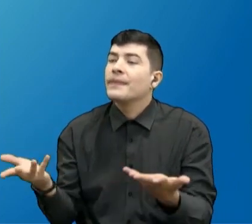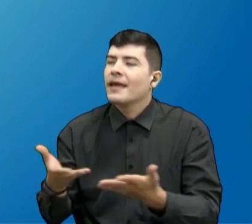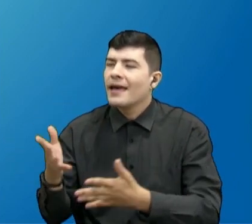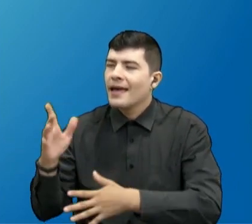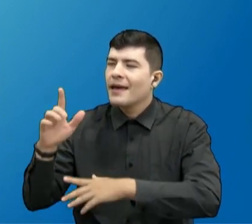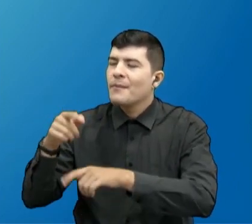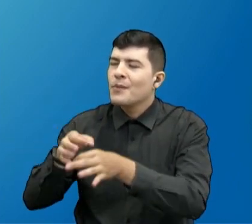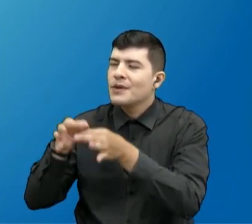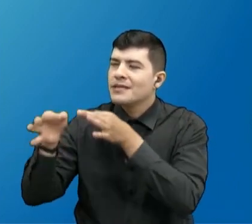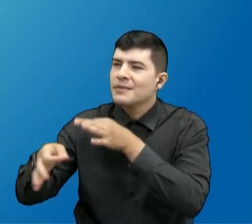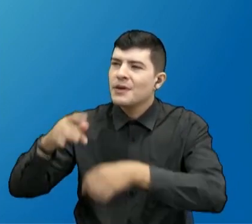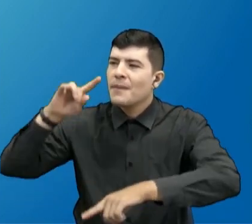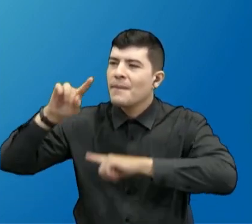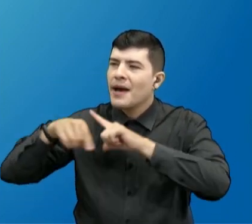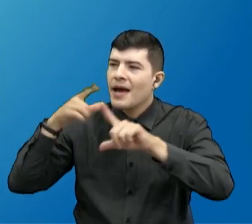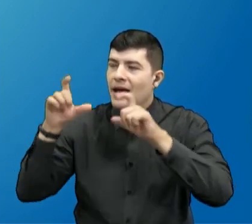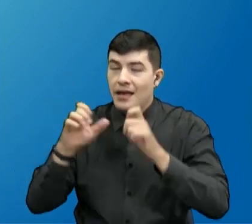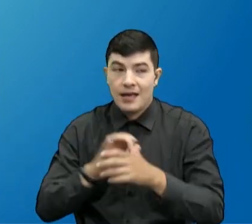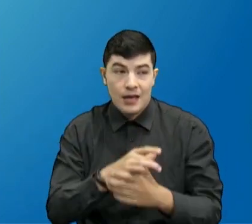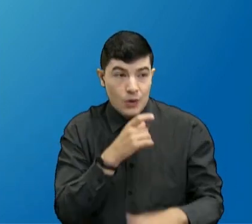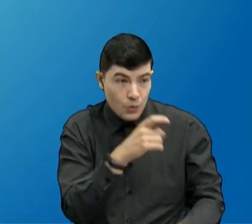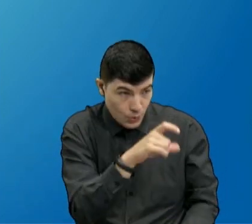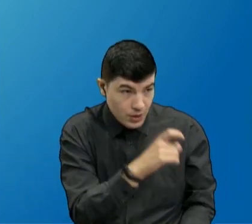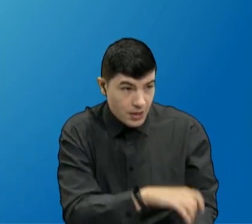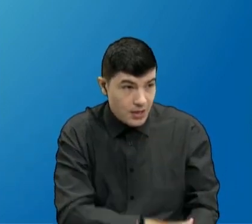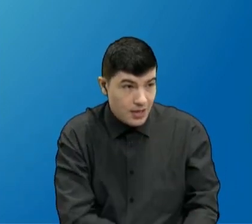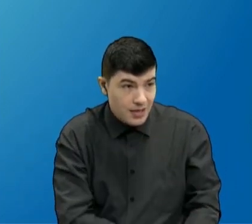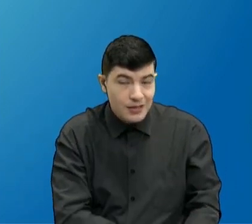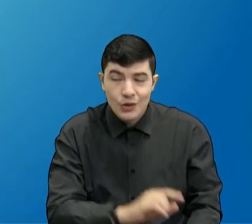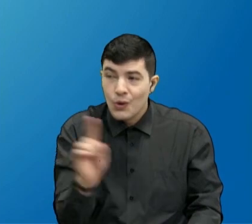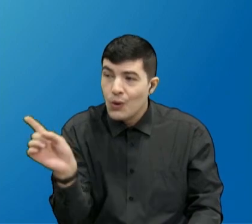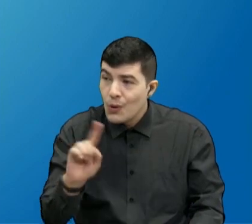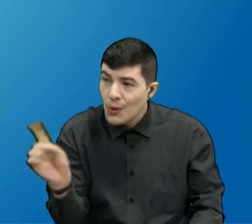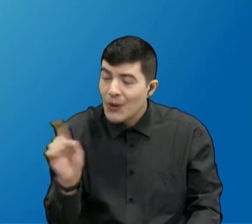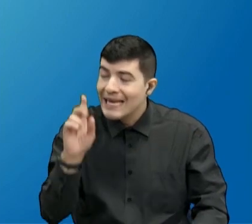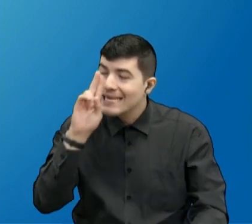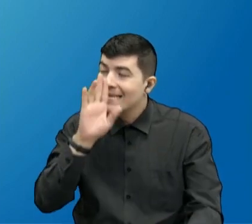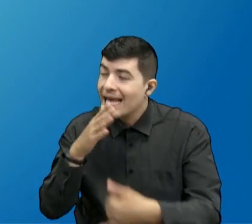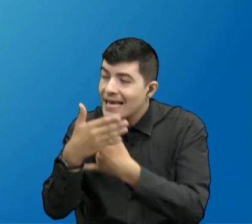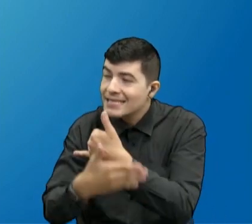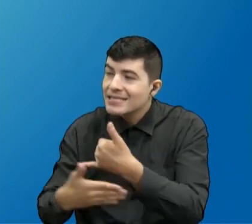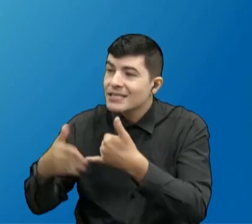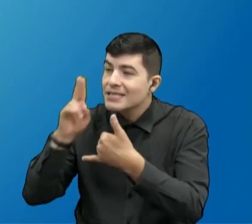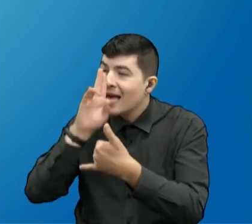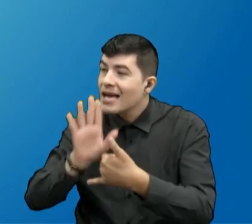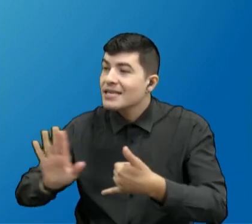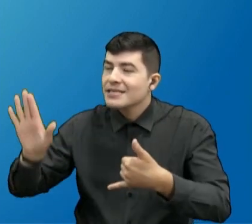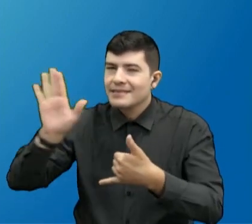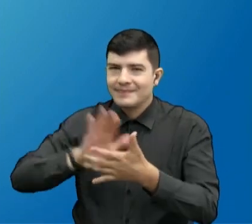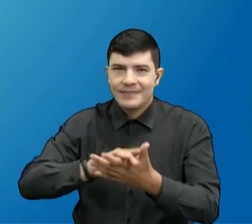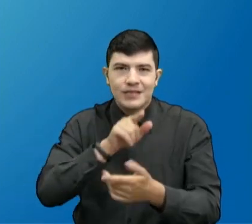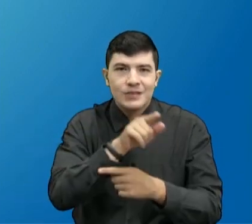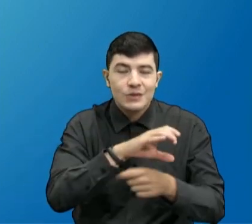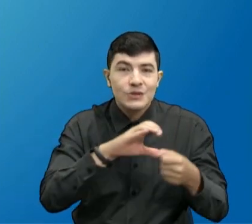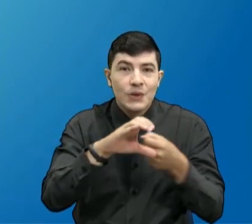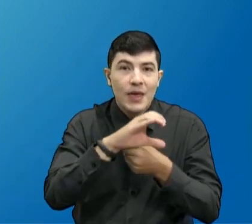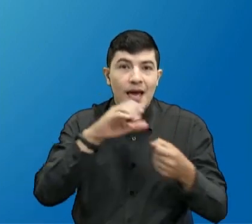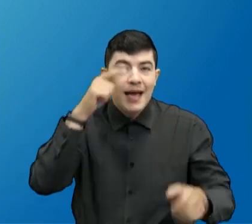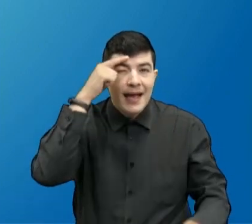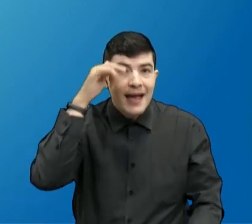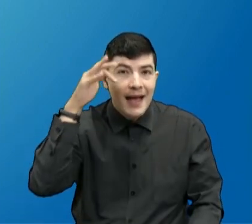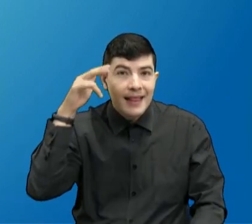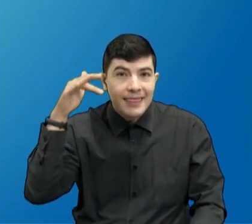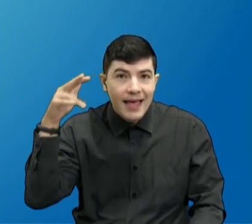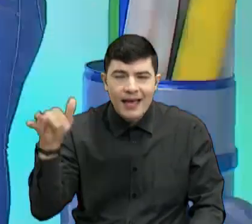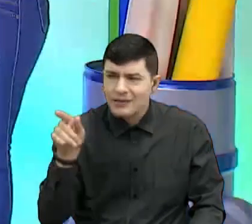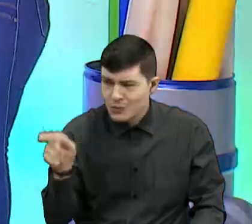diga, no me diga que de Cúcuta. No, a nivel nacional, desde Cartagena de India. No le gustaría ir allá